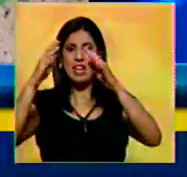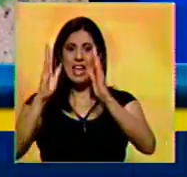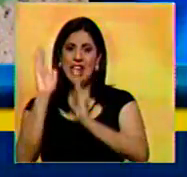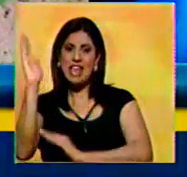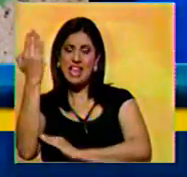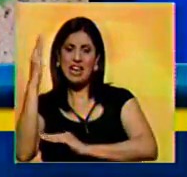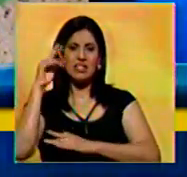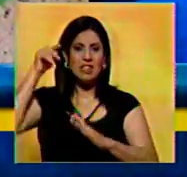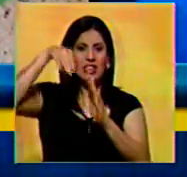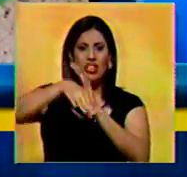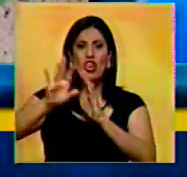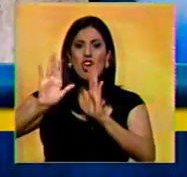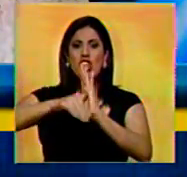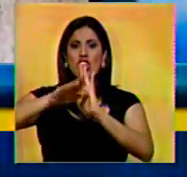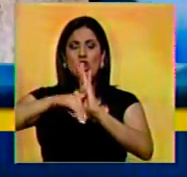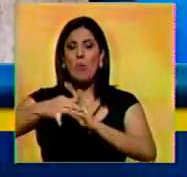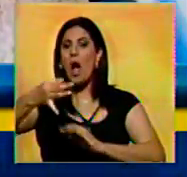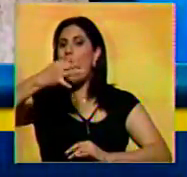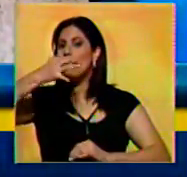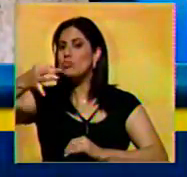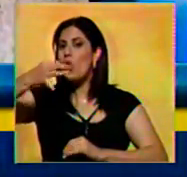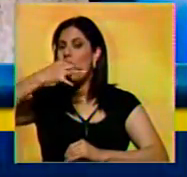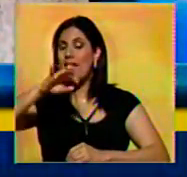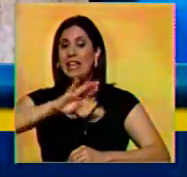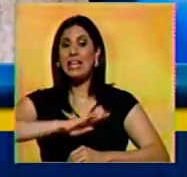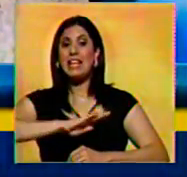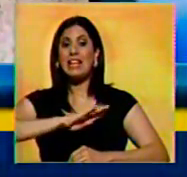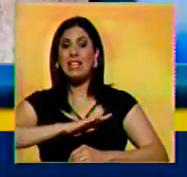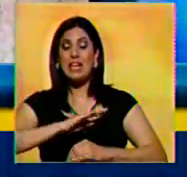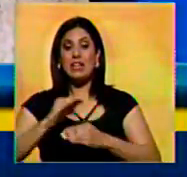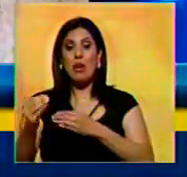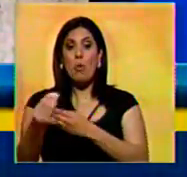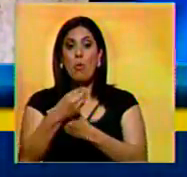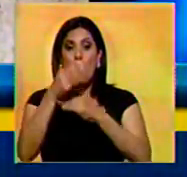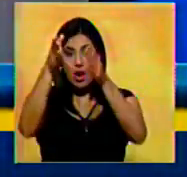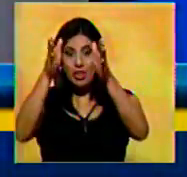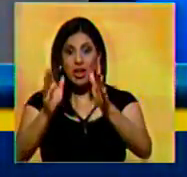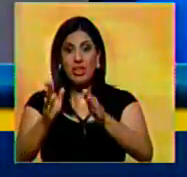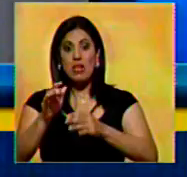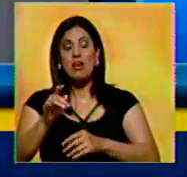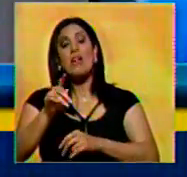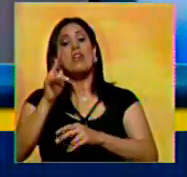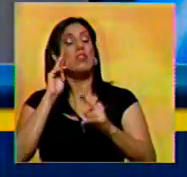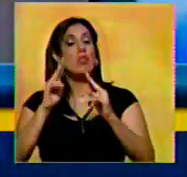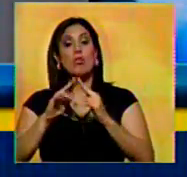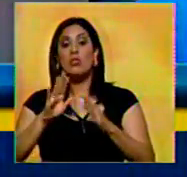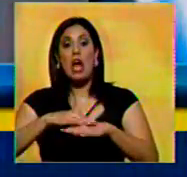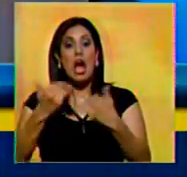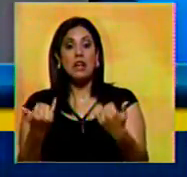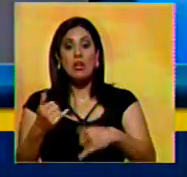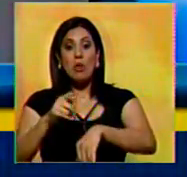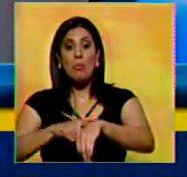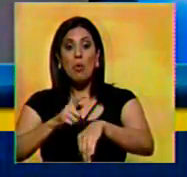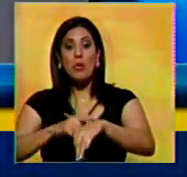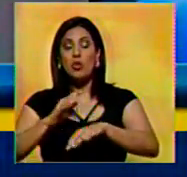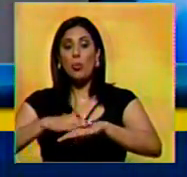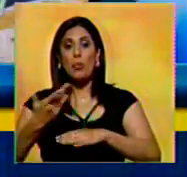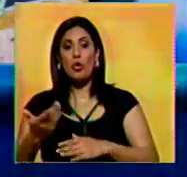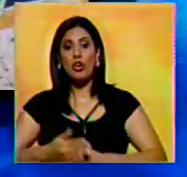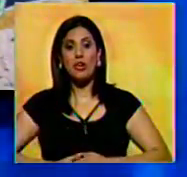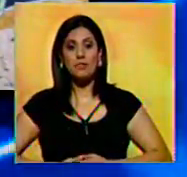por donde ingresaron y robaron las hostias que se encontraban resguardadas en el sagrario. Se desconoce hasta los momentos el motivo.